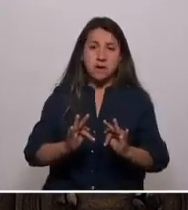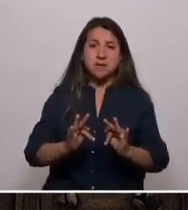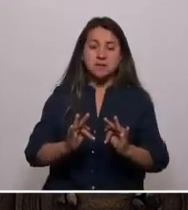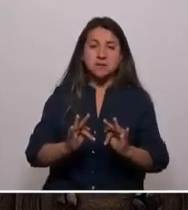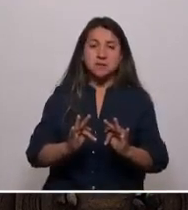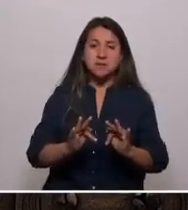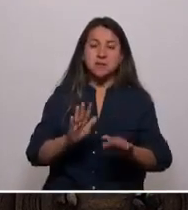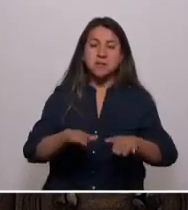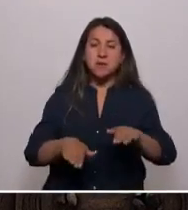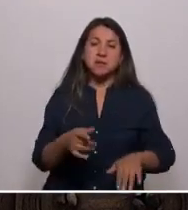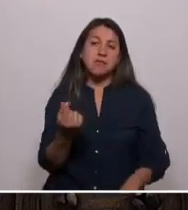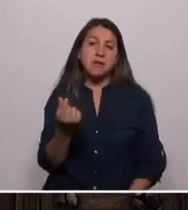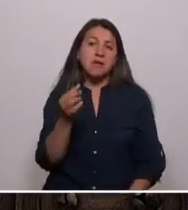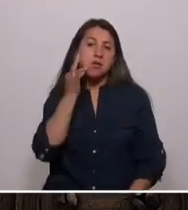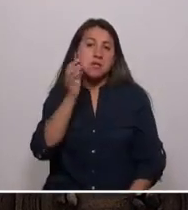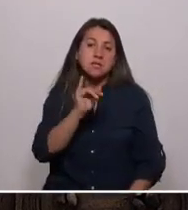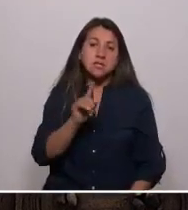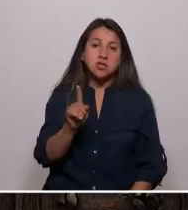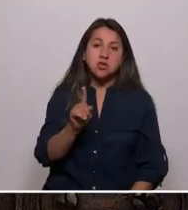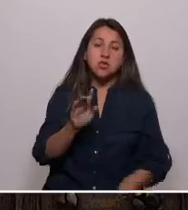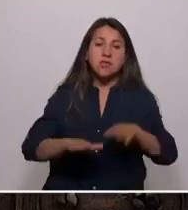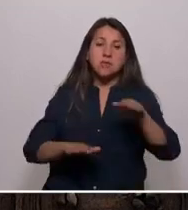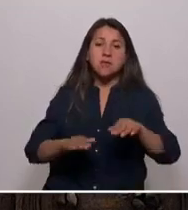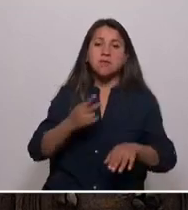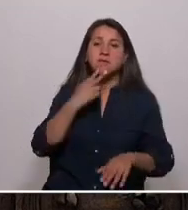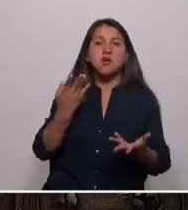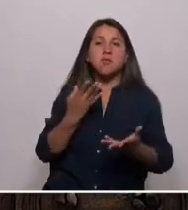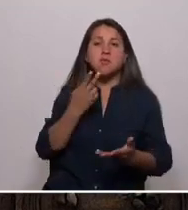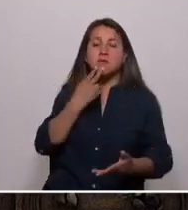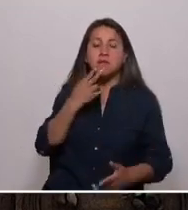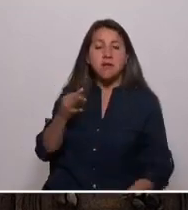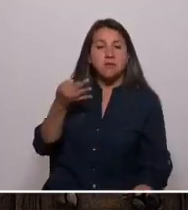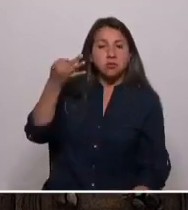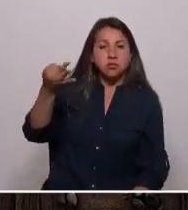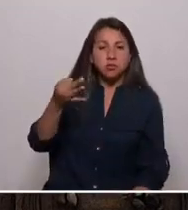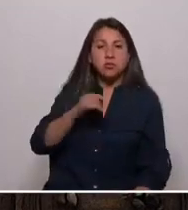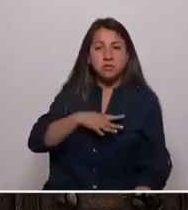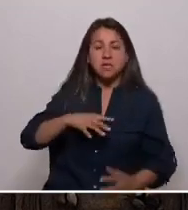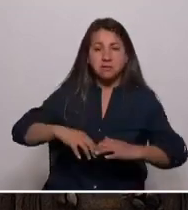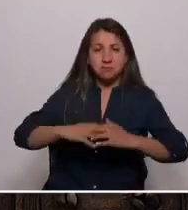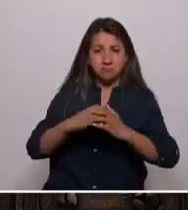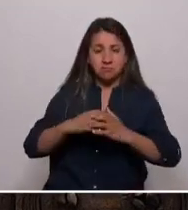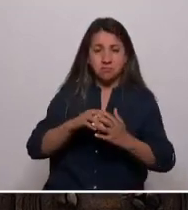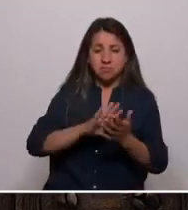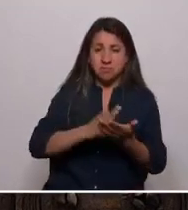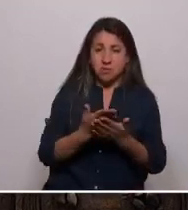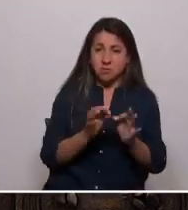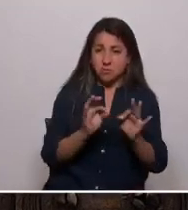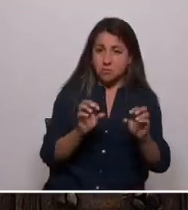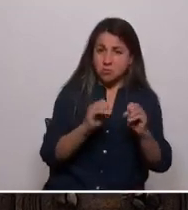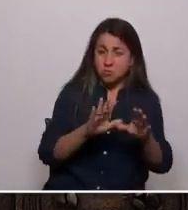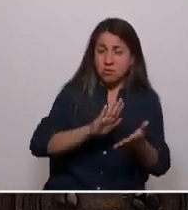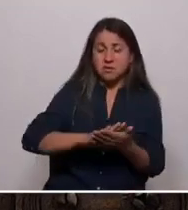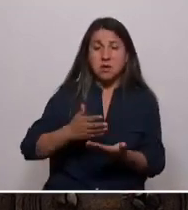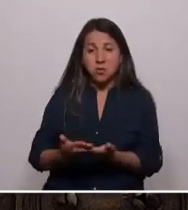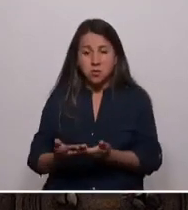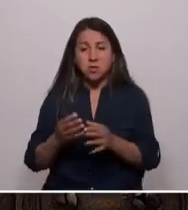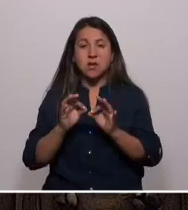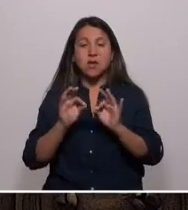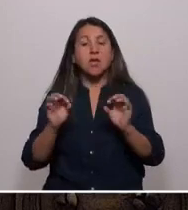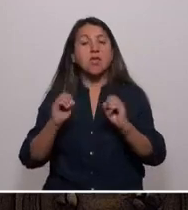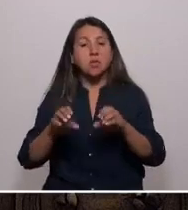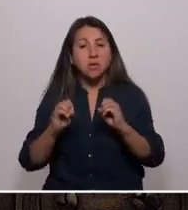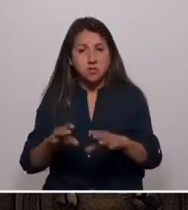determine la vida futura. Un Chile que fortalezca la educación pública, la salud pública, que garantice el derecho a la